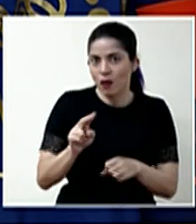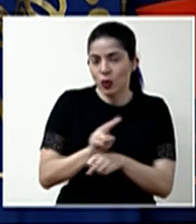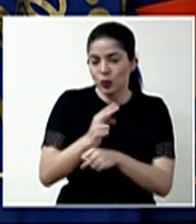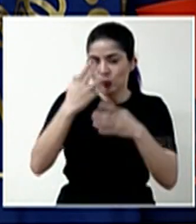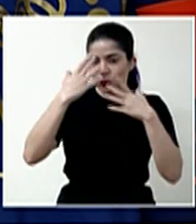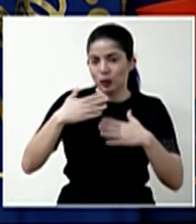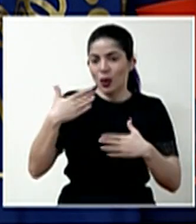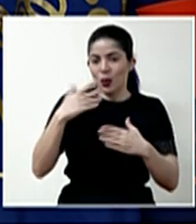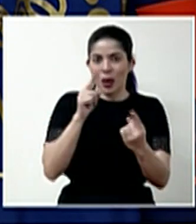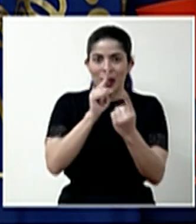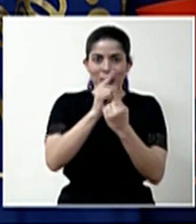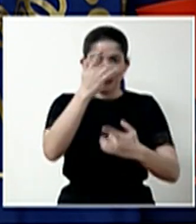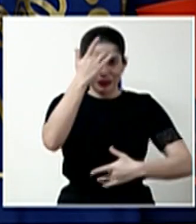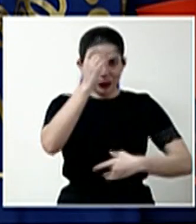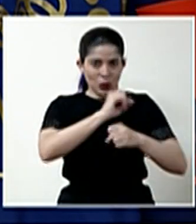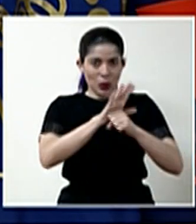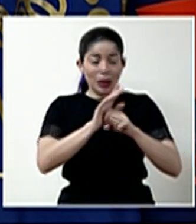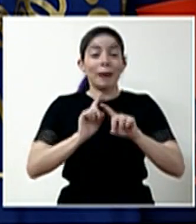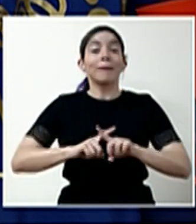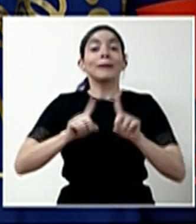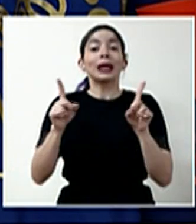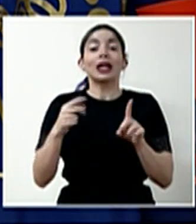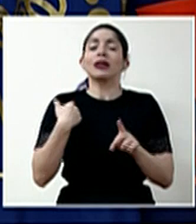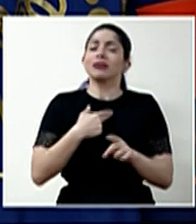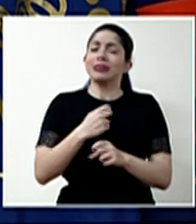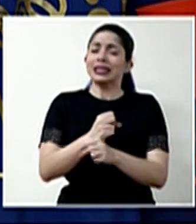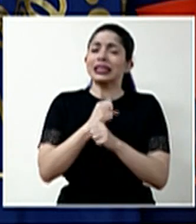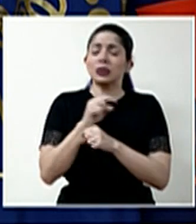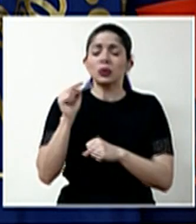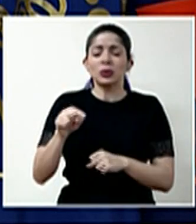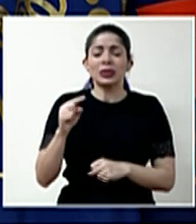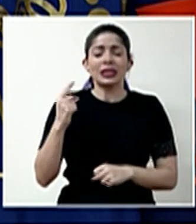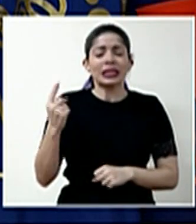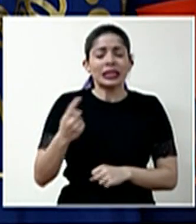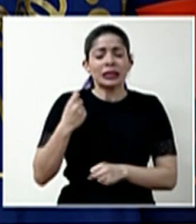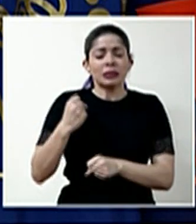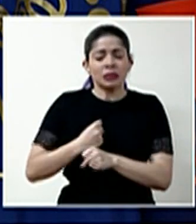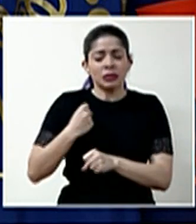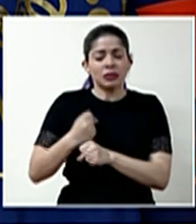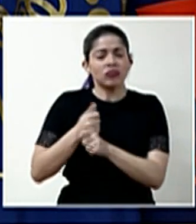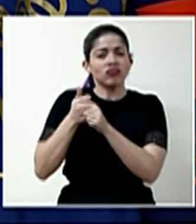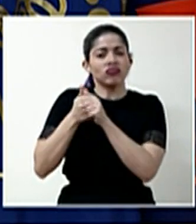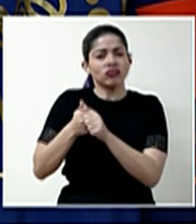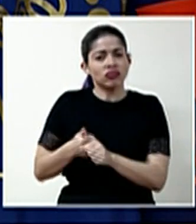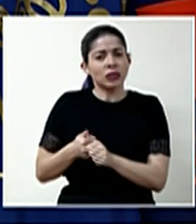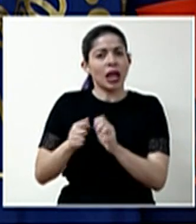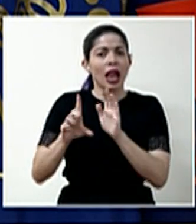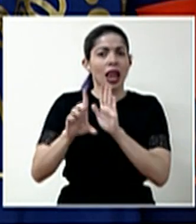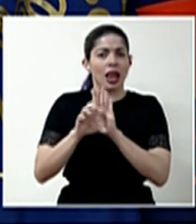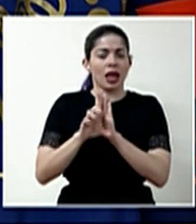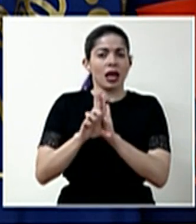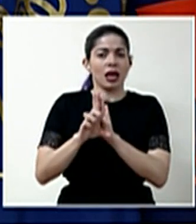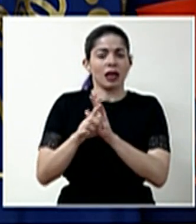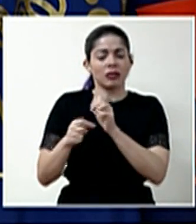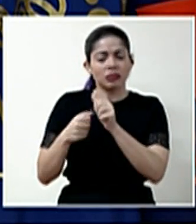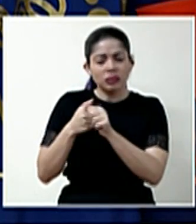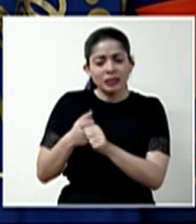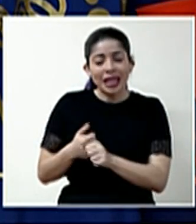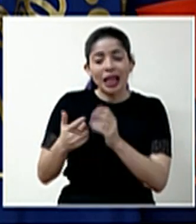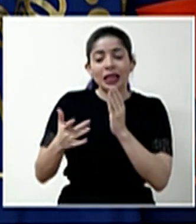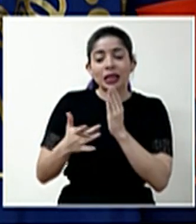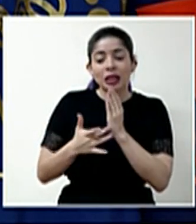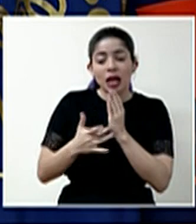pacientes COVID-19, pero aseguramos que eso siempre se va a hacer apegado a la legalidad y con los criterios